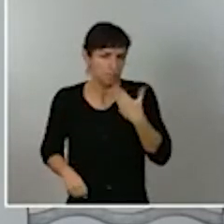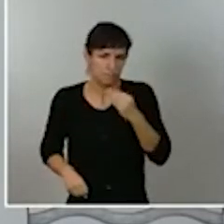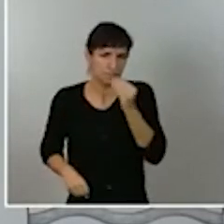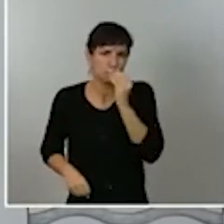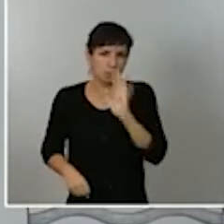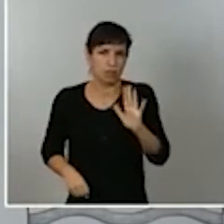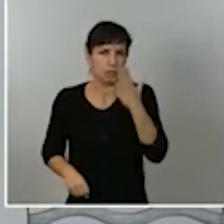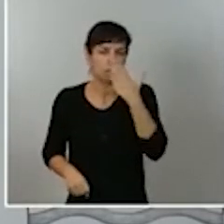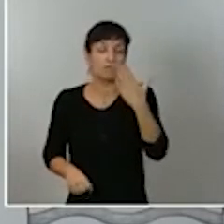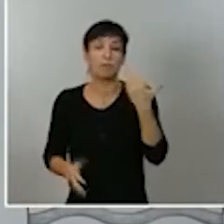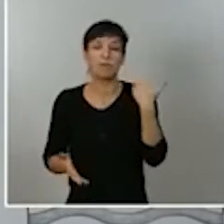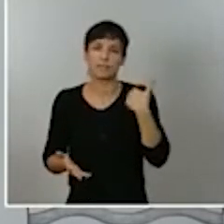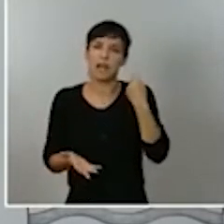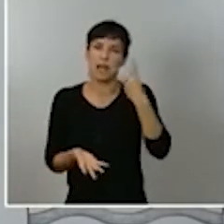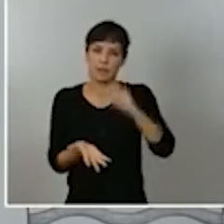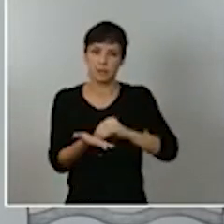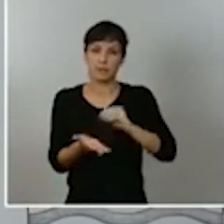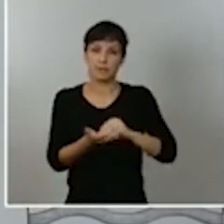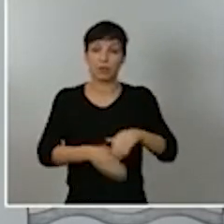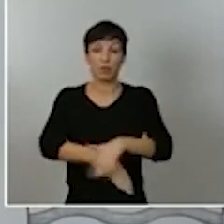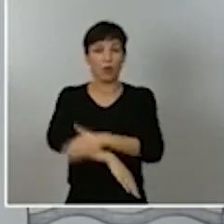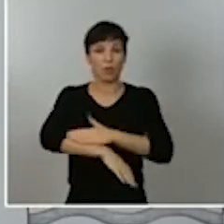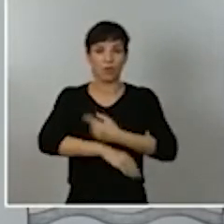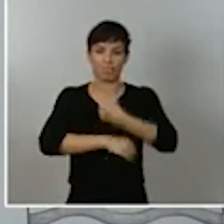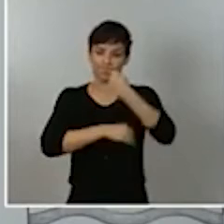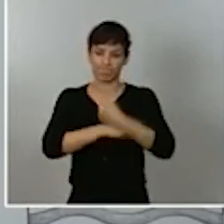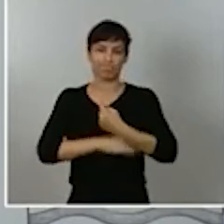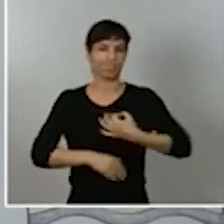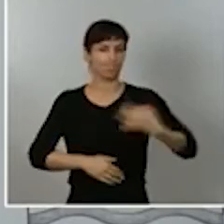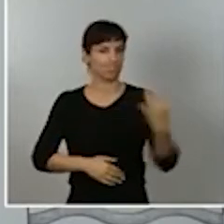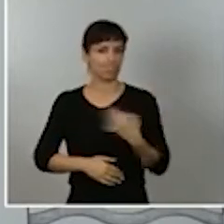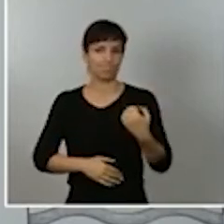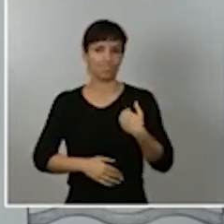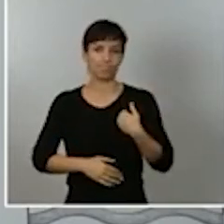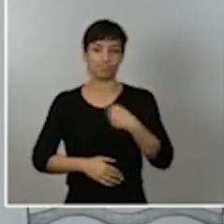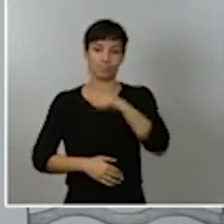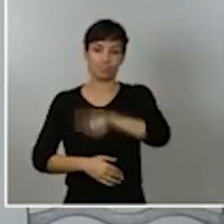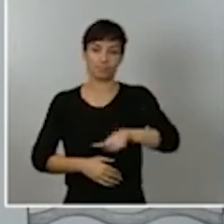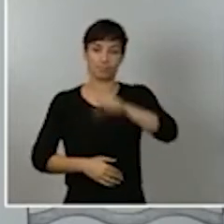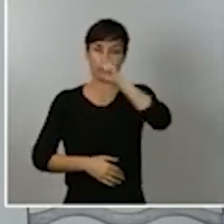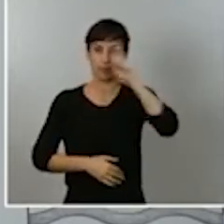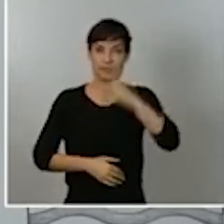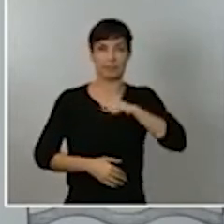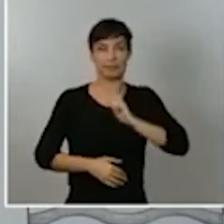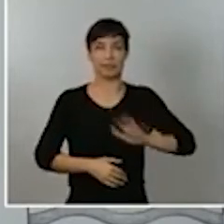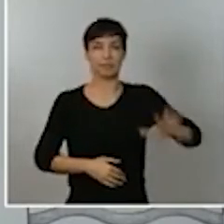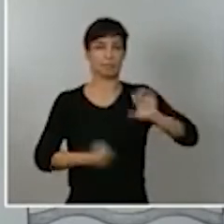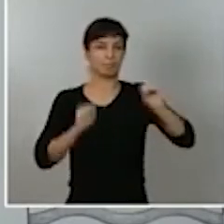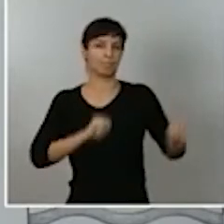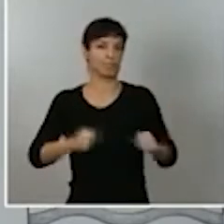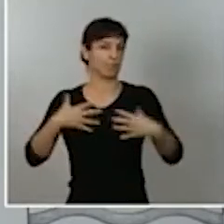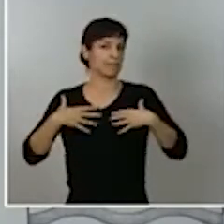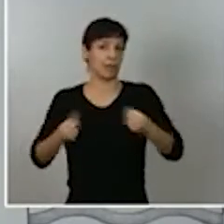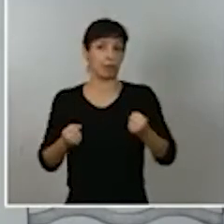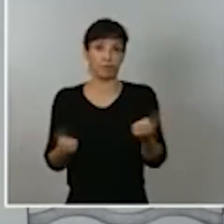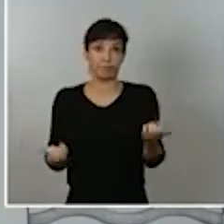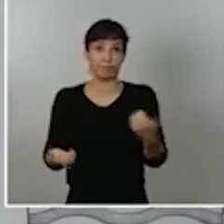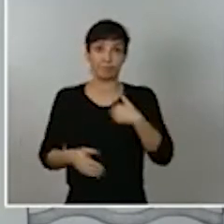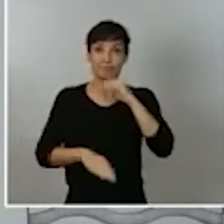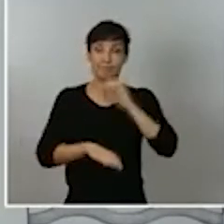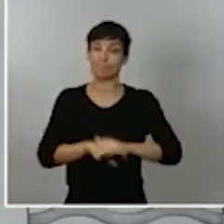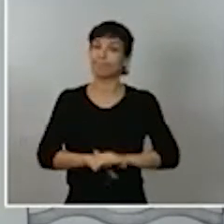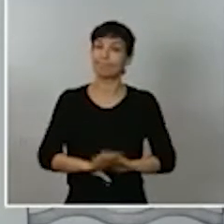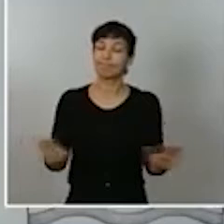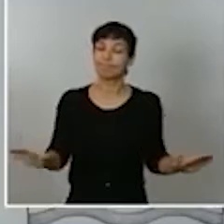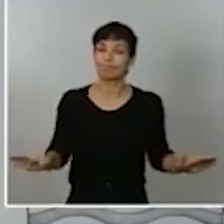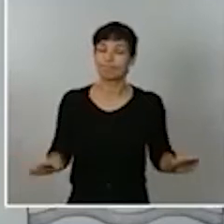tiene la obligación del deber de proteger la salud de los madridios y españoles y esto esto es lo que hemos hecho y así hemos actuado y